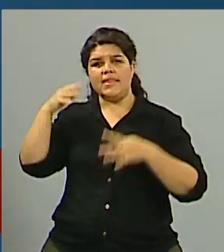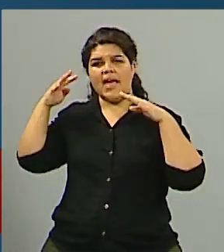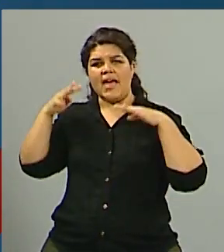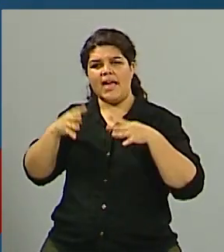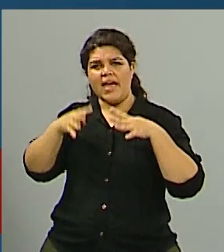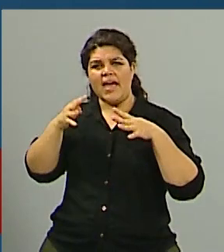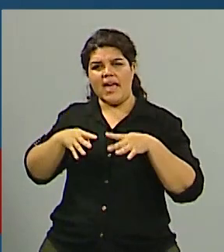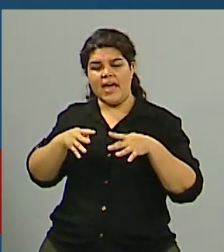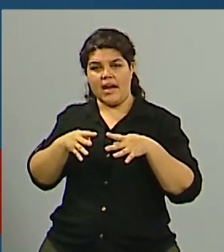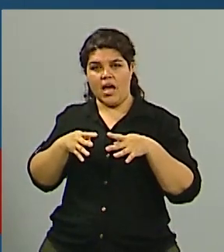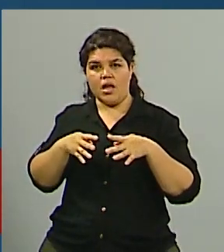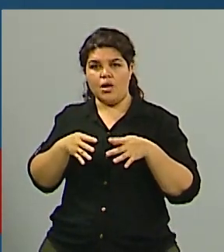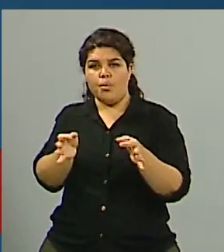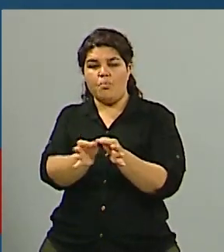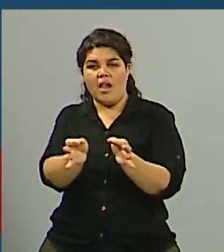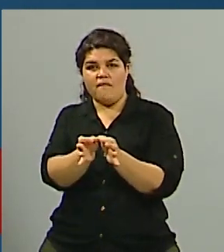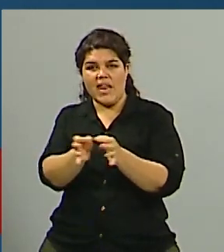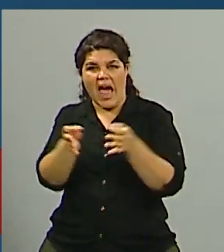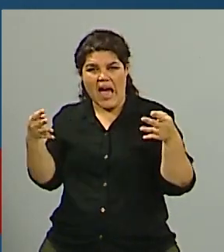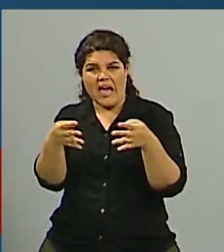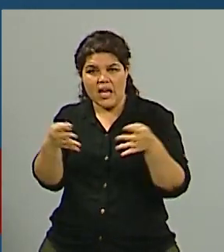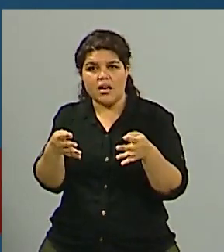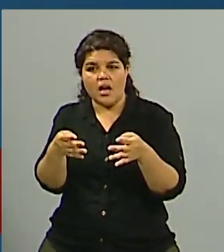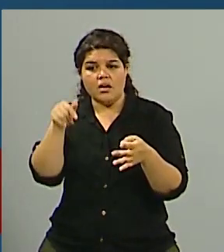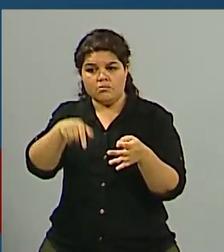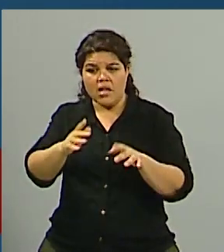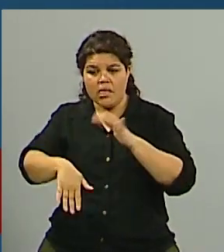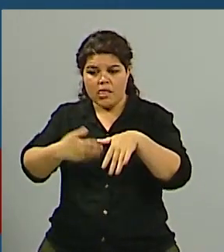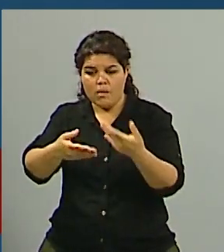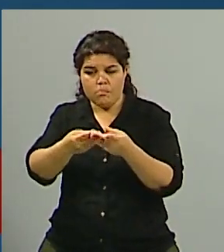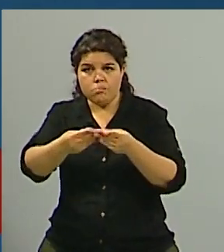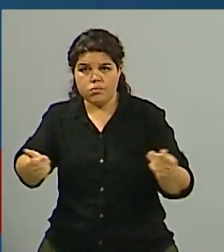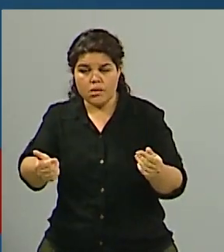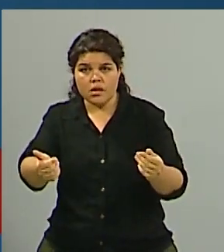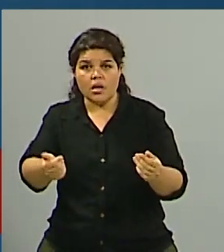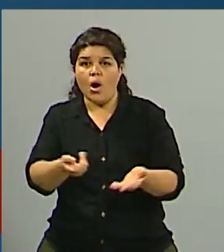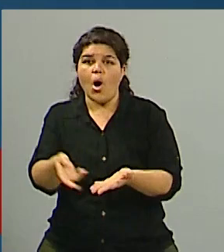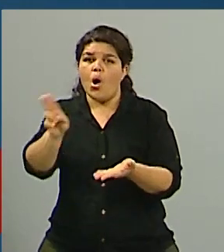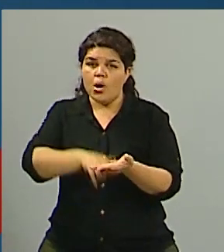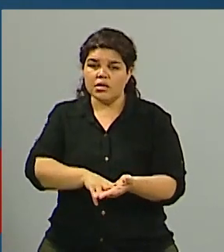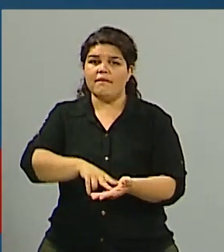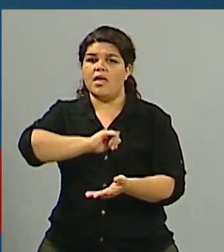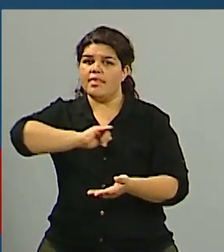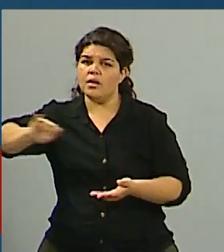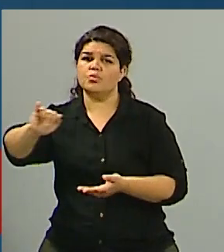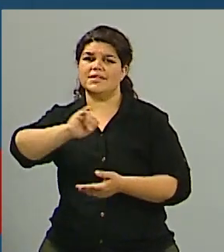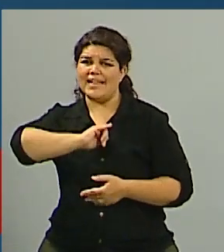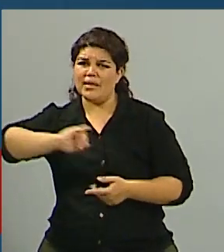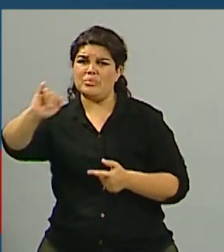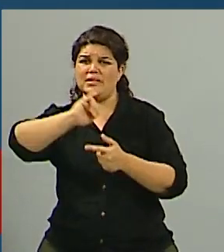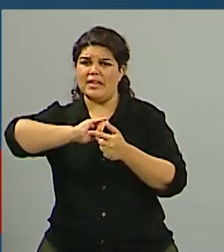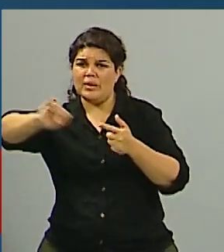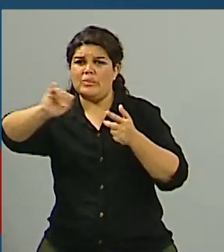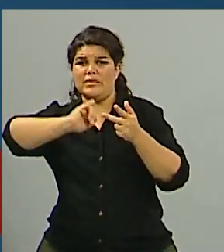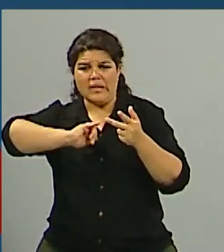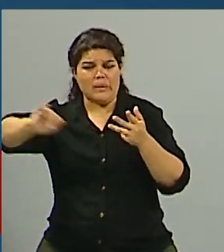la posibilidad de que se retomen las negociaciones por la cuestión de soberanía. Pero hay que tener muy en claro que